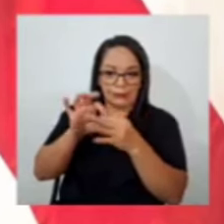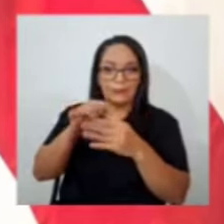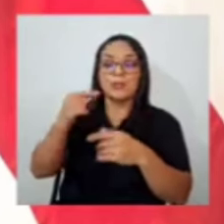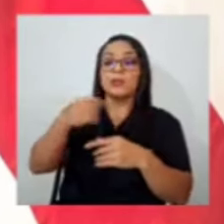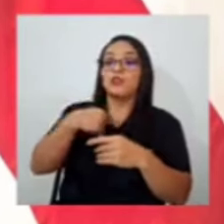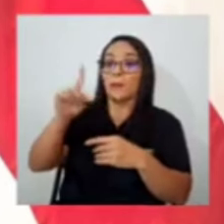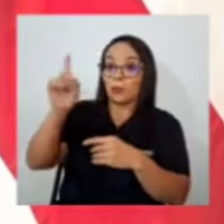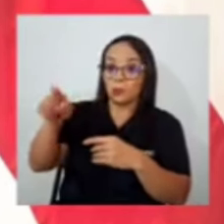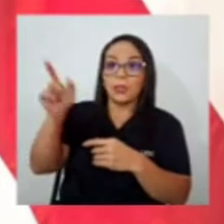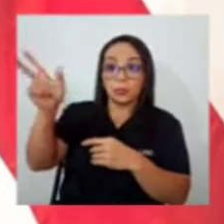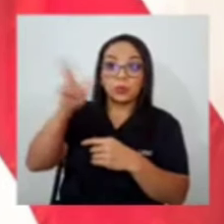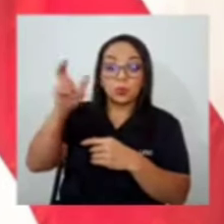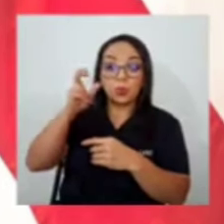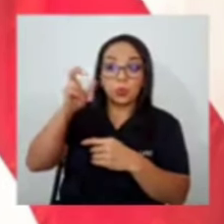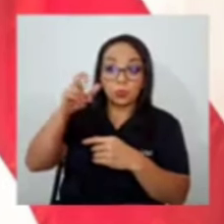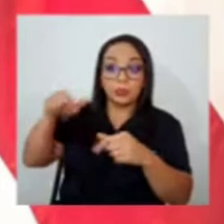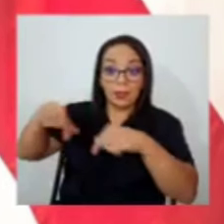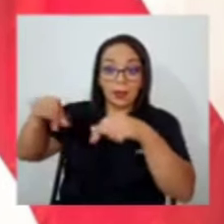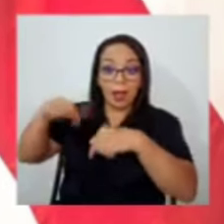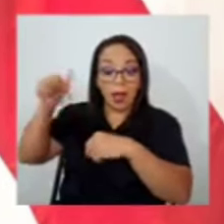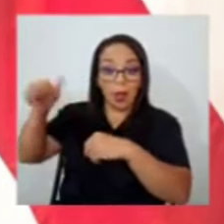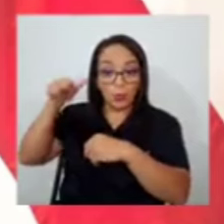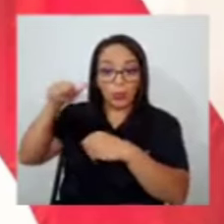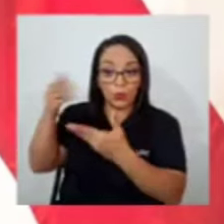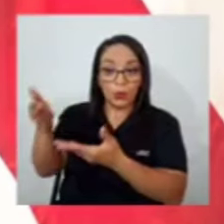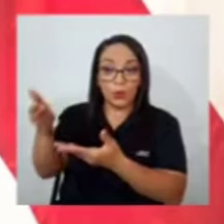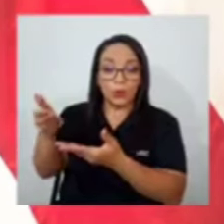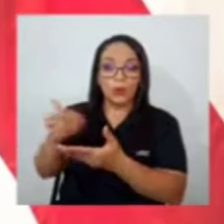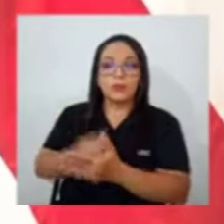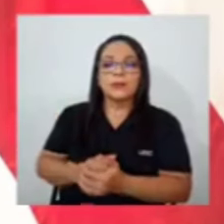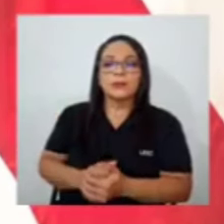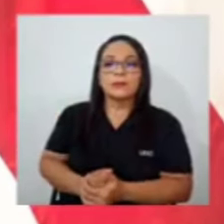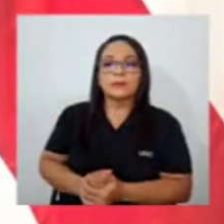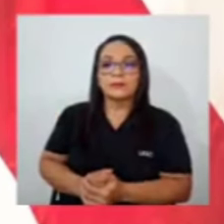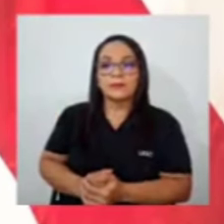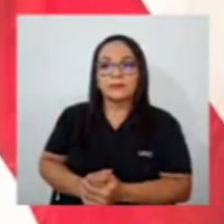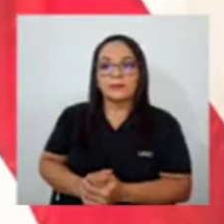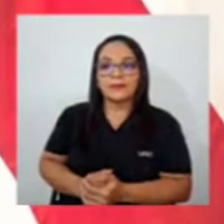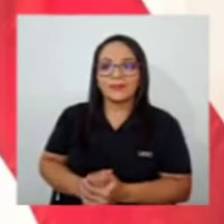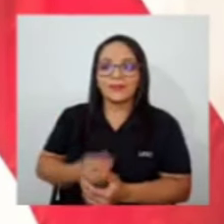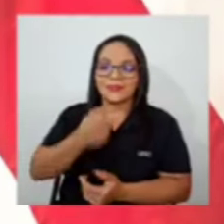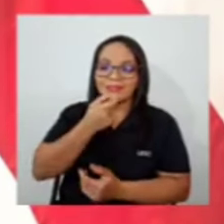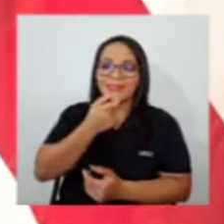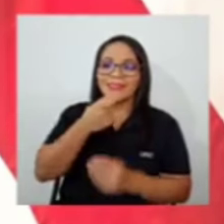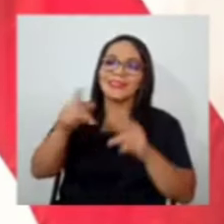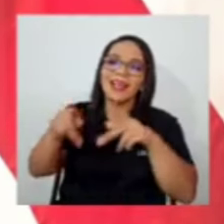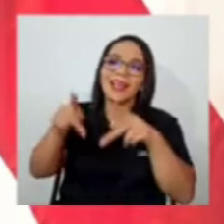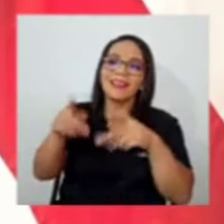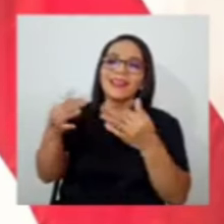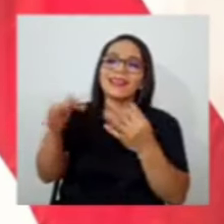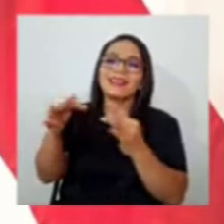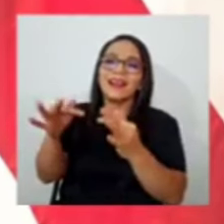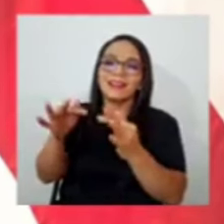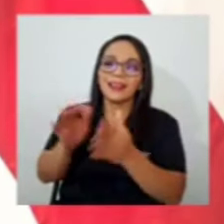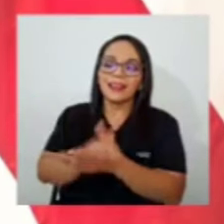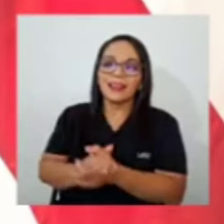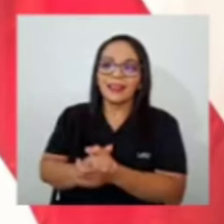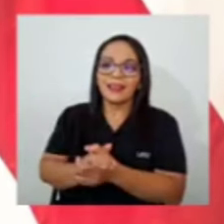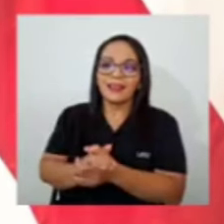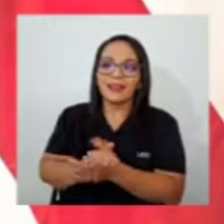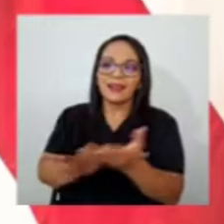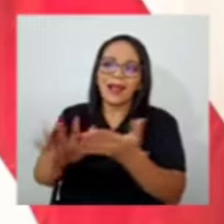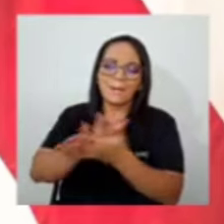video oiga el audio por eso es que hay gente que trata de confundir a la población